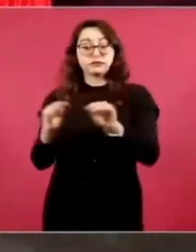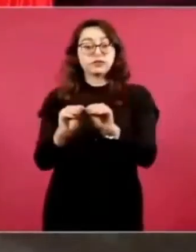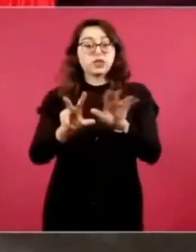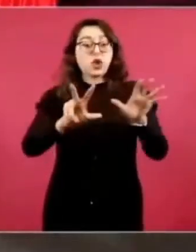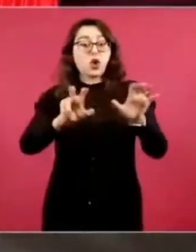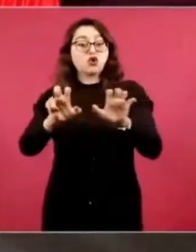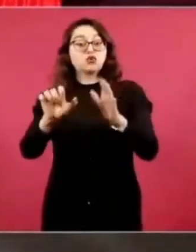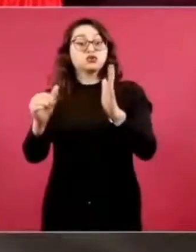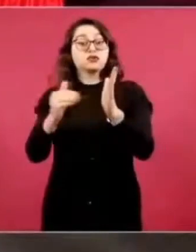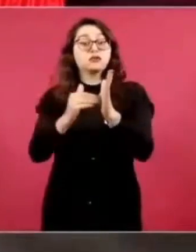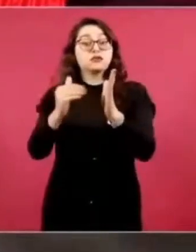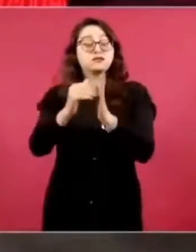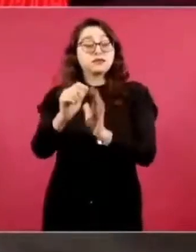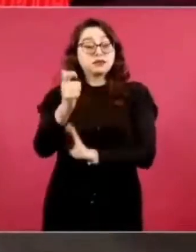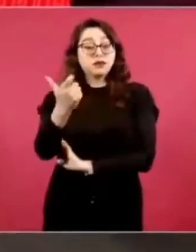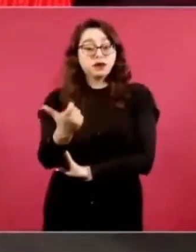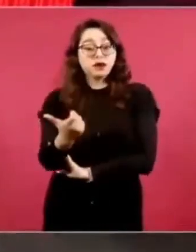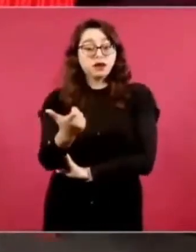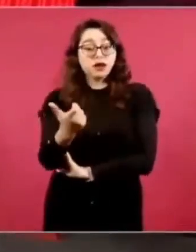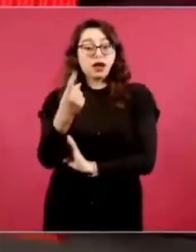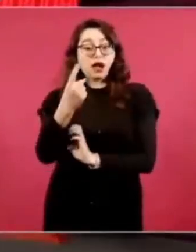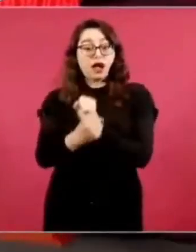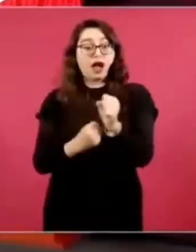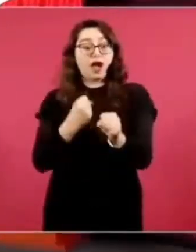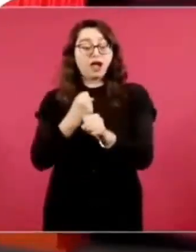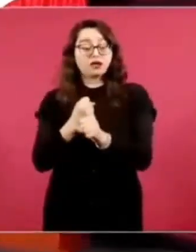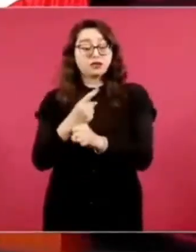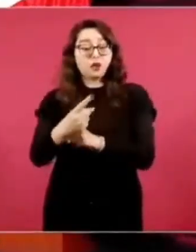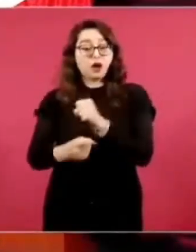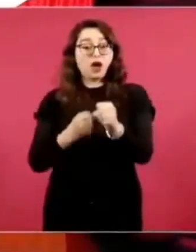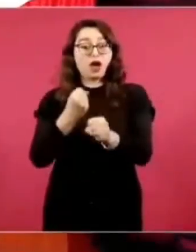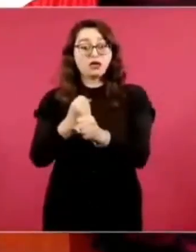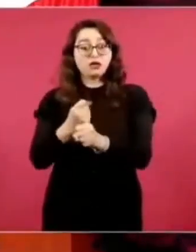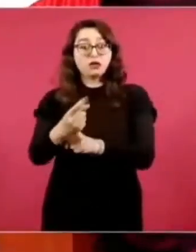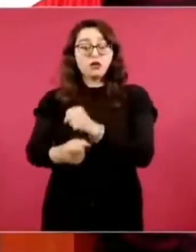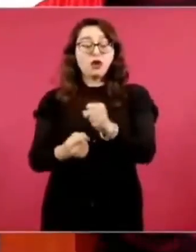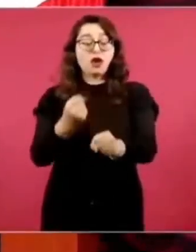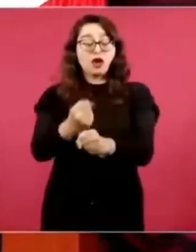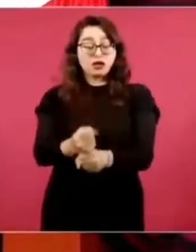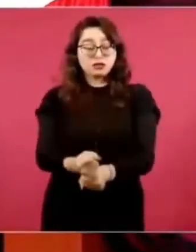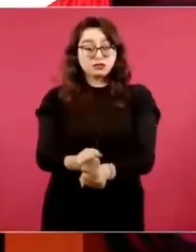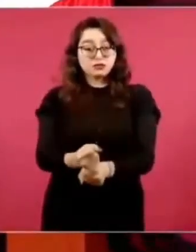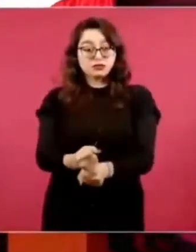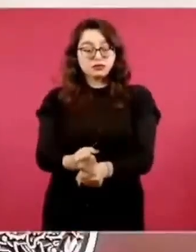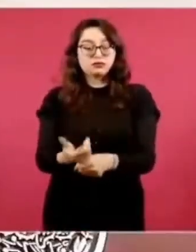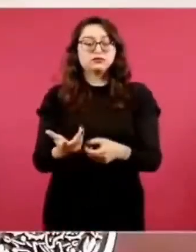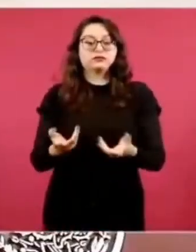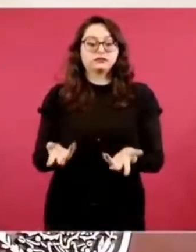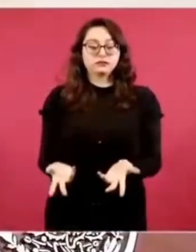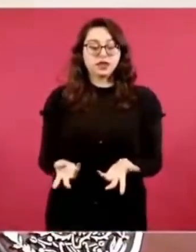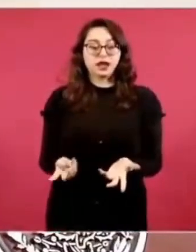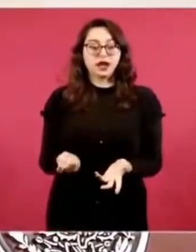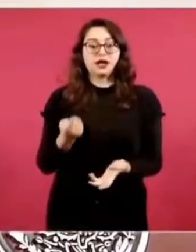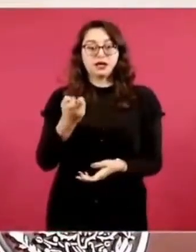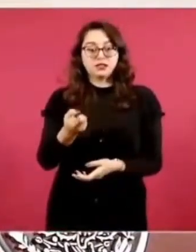mil millones de pesos al año. Entonces, no queremos